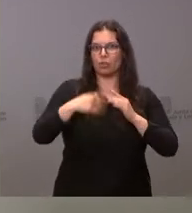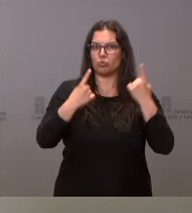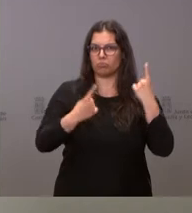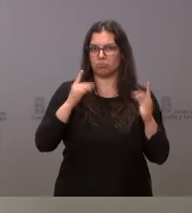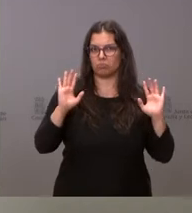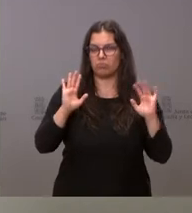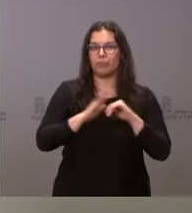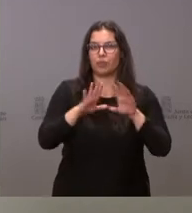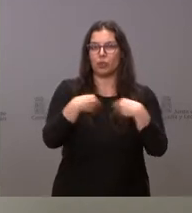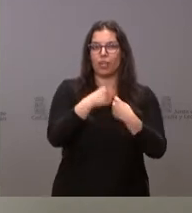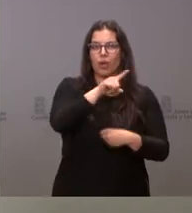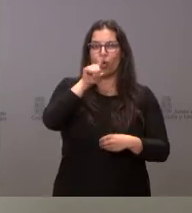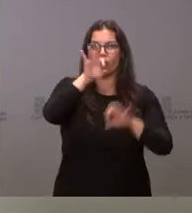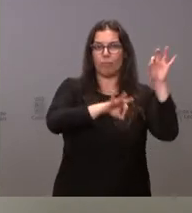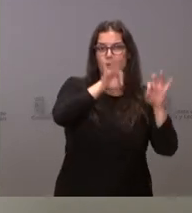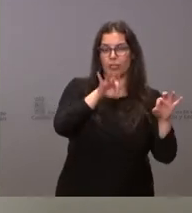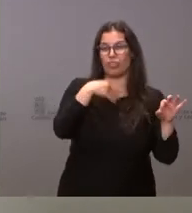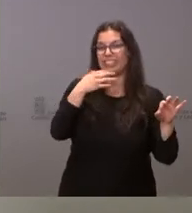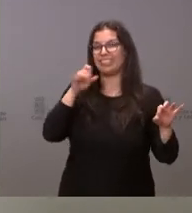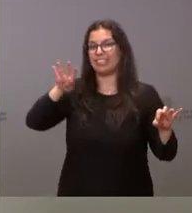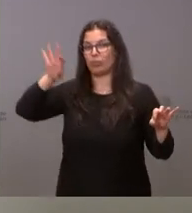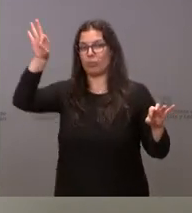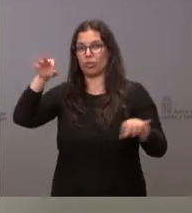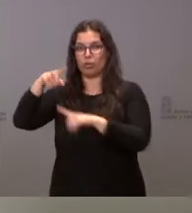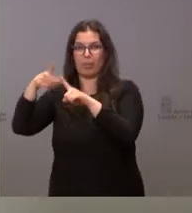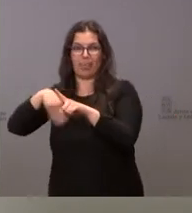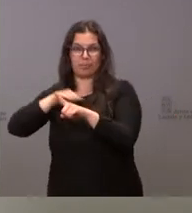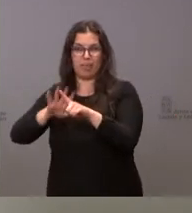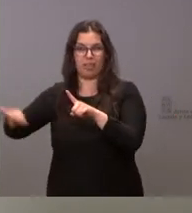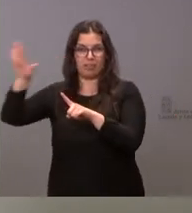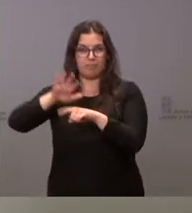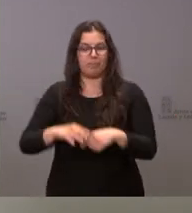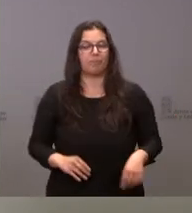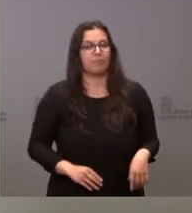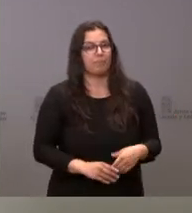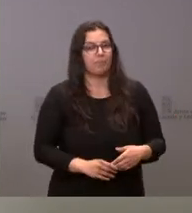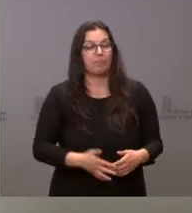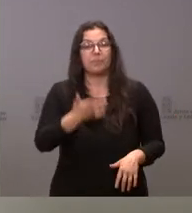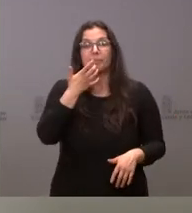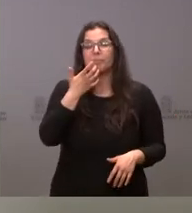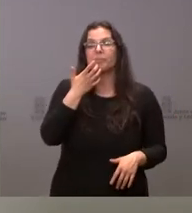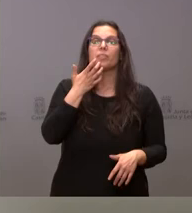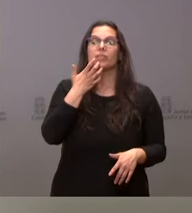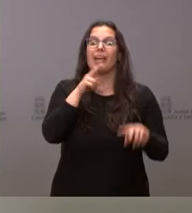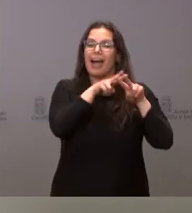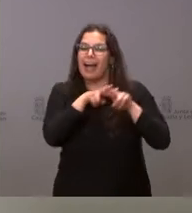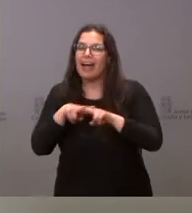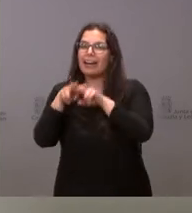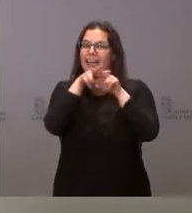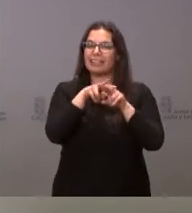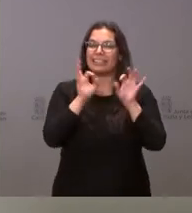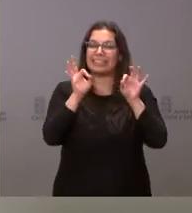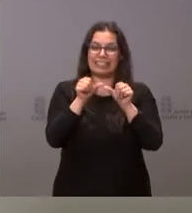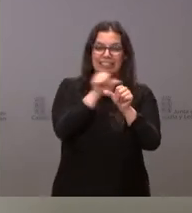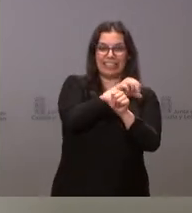en este caso un 11%, frente casi al 14% de la media nacional. Si lo que hacemos es un análisis exclusivamente del